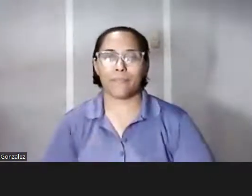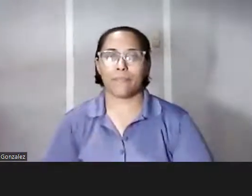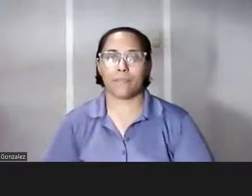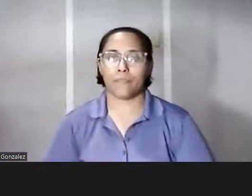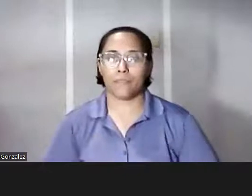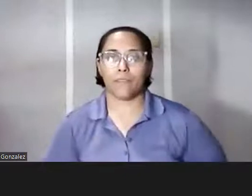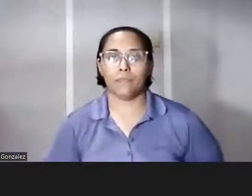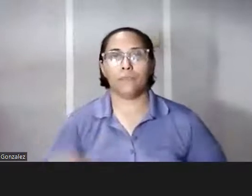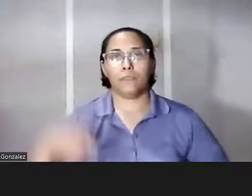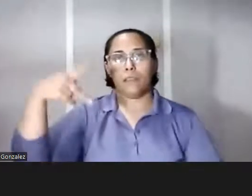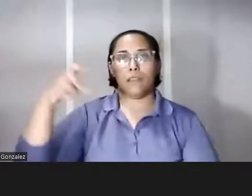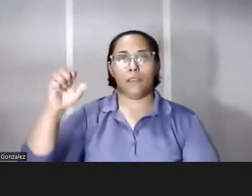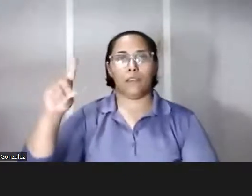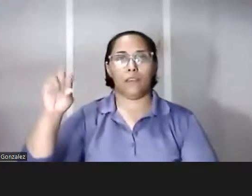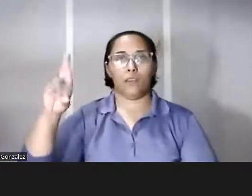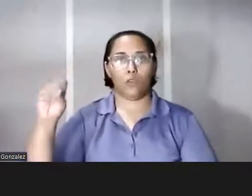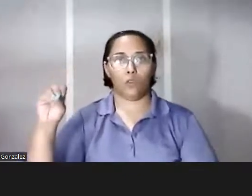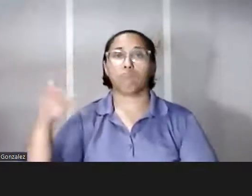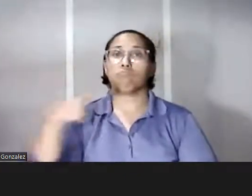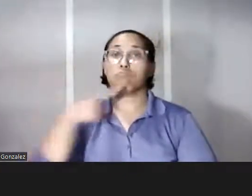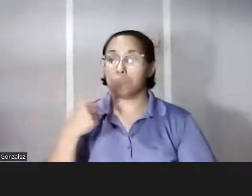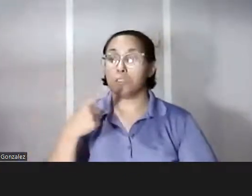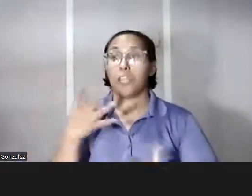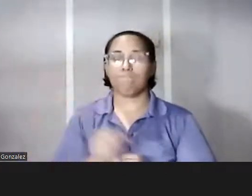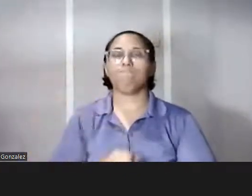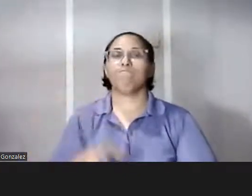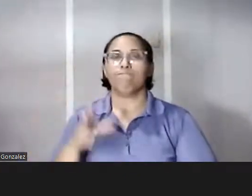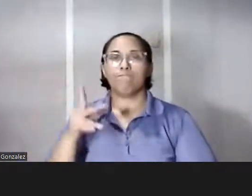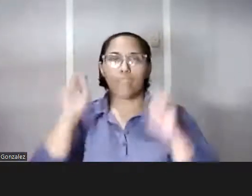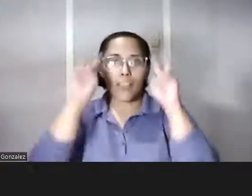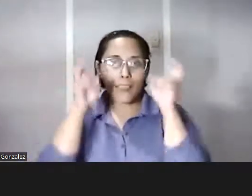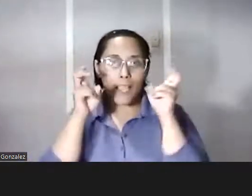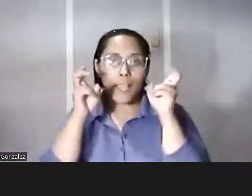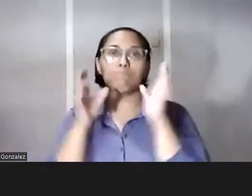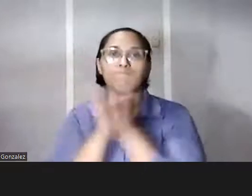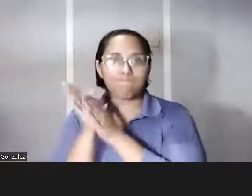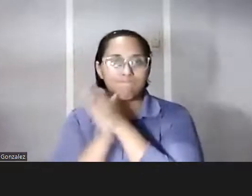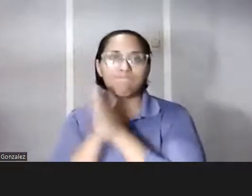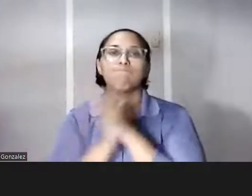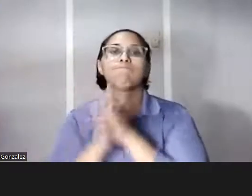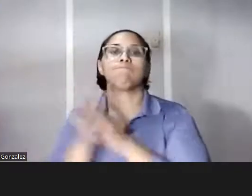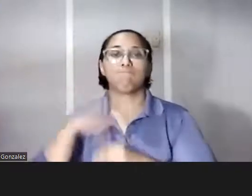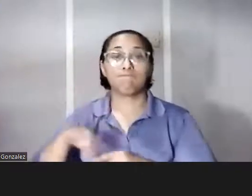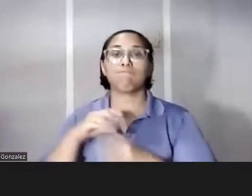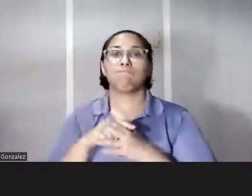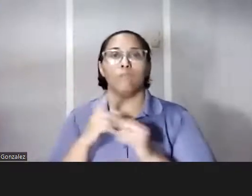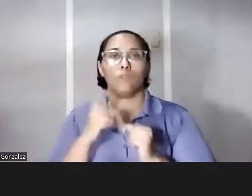Pedro Eric Morales indica, magnífico tema, escucho mi radio portátil de bolsillo y duermo con él bajo mi almohada y me